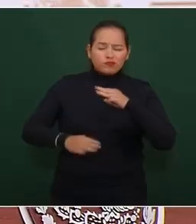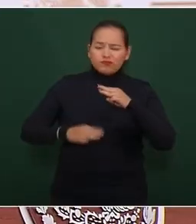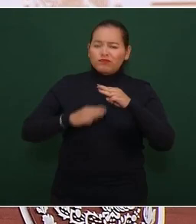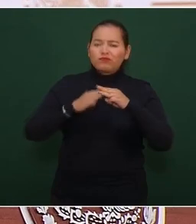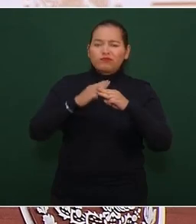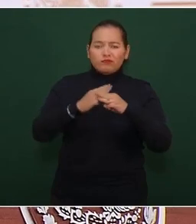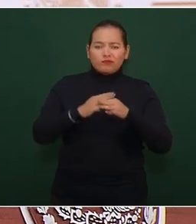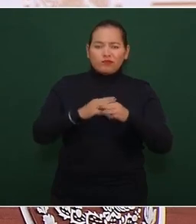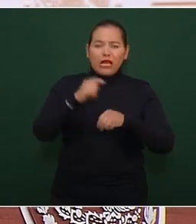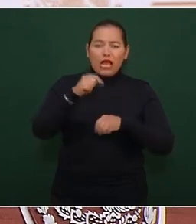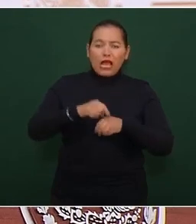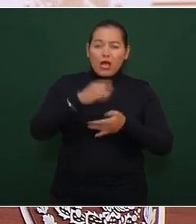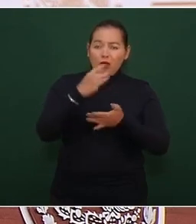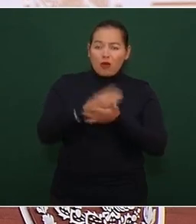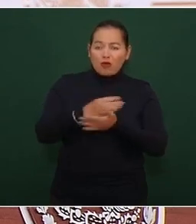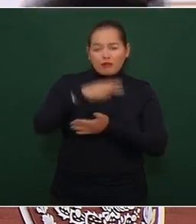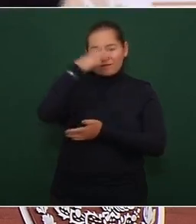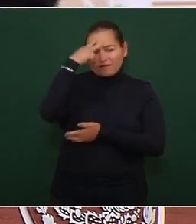por eso